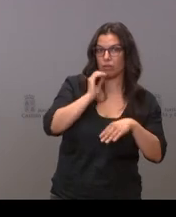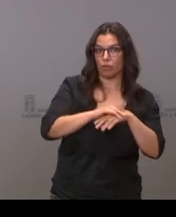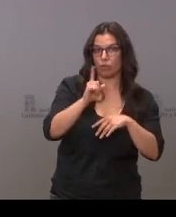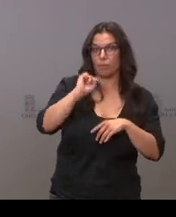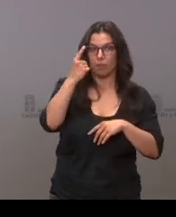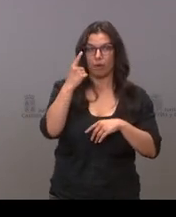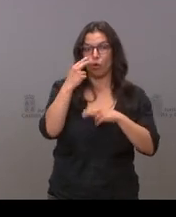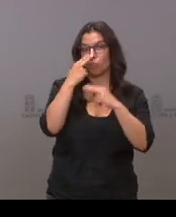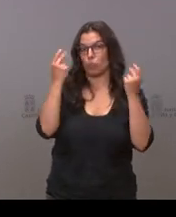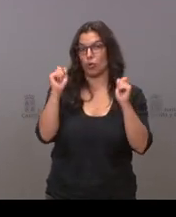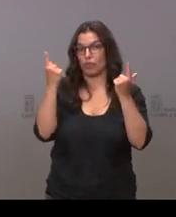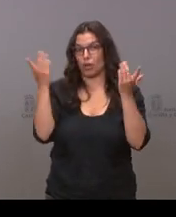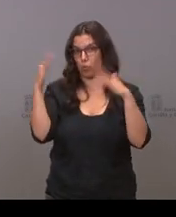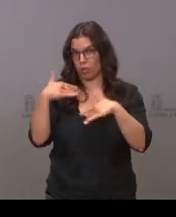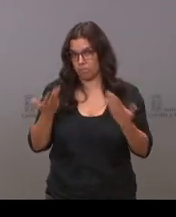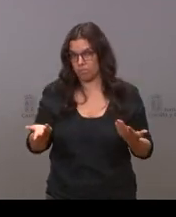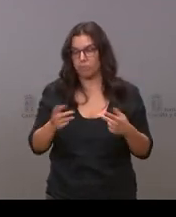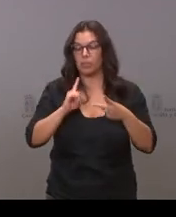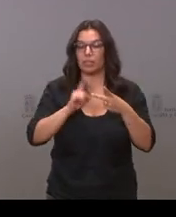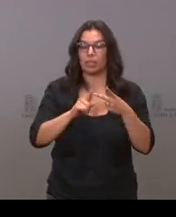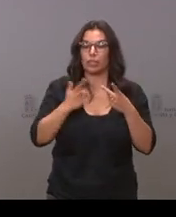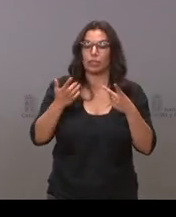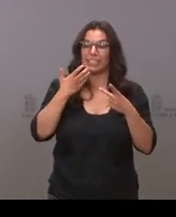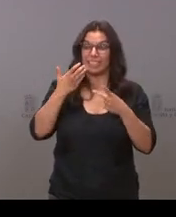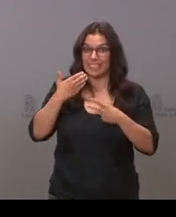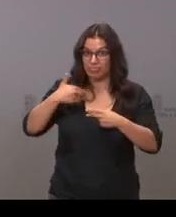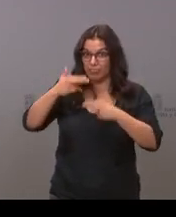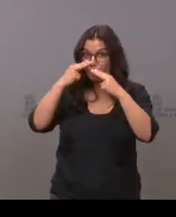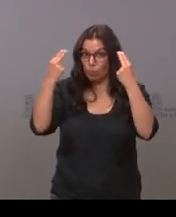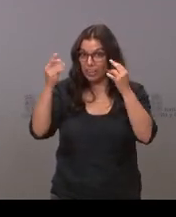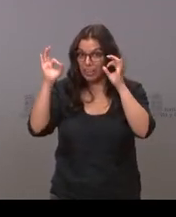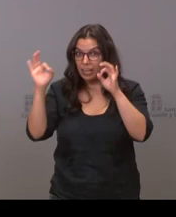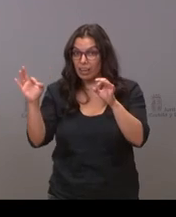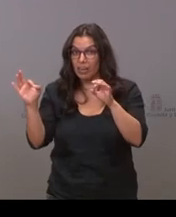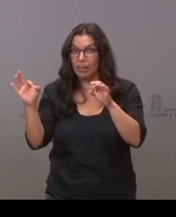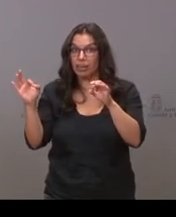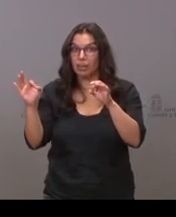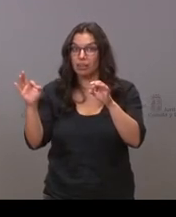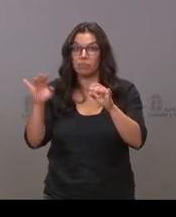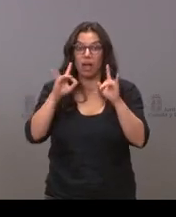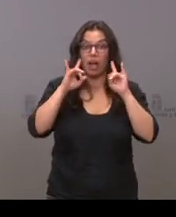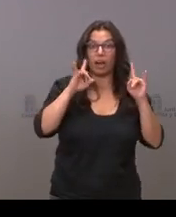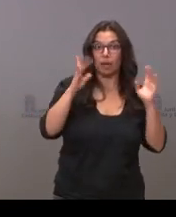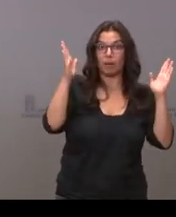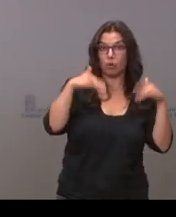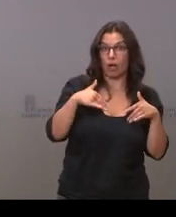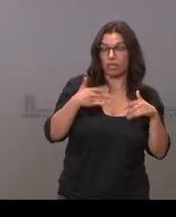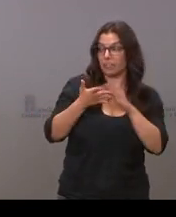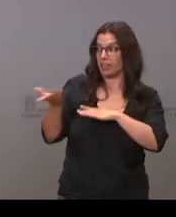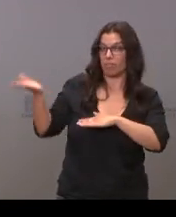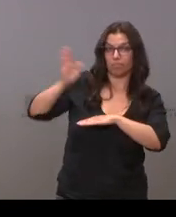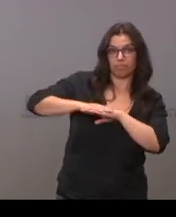publicado por lo tanto no hay nada que adoptar y que cuando se publiquen al no existir estado de alarma entendemos que el gobierno no puede